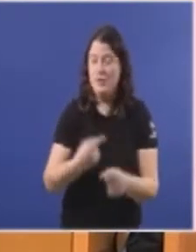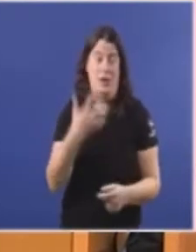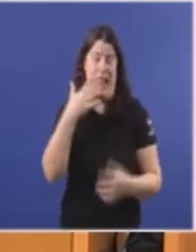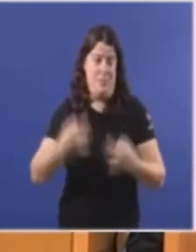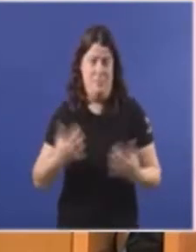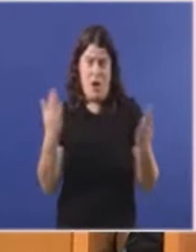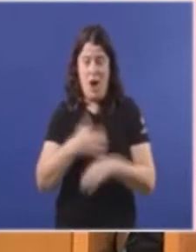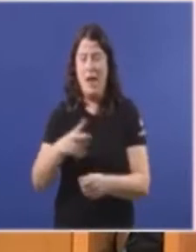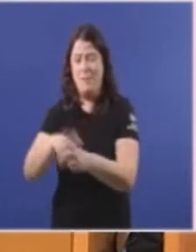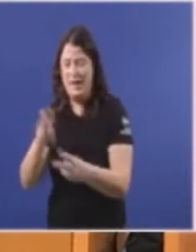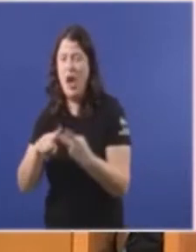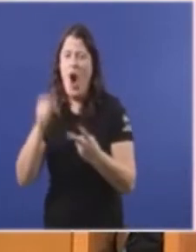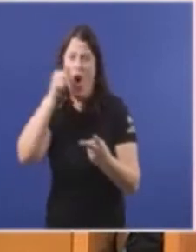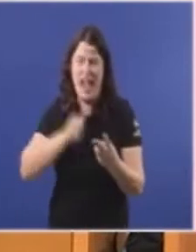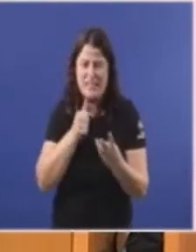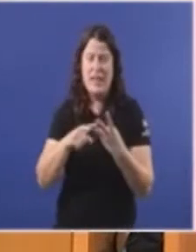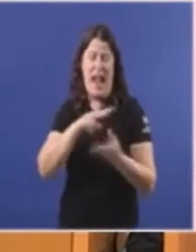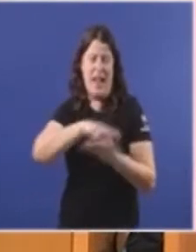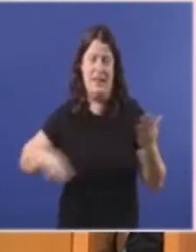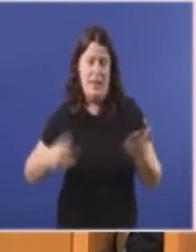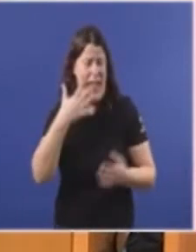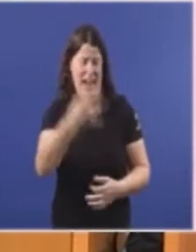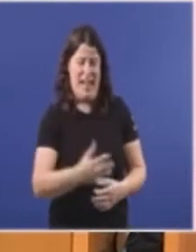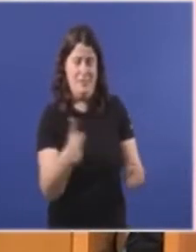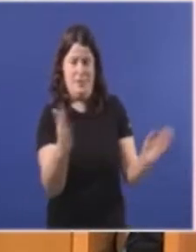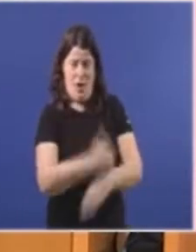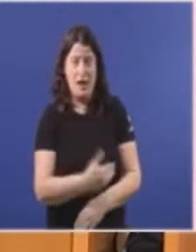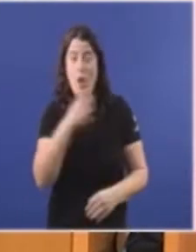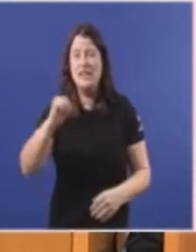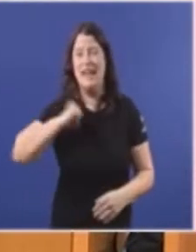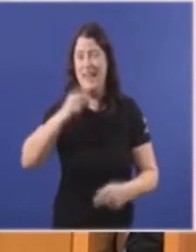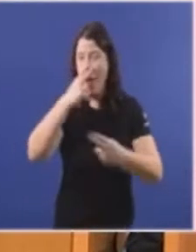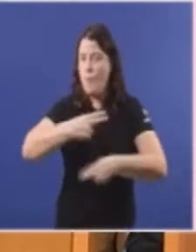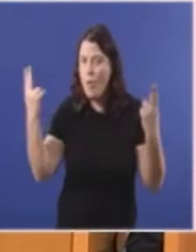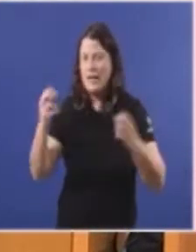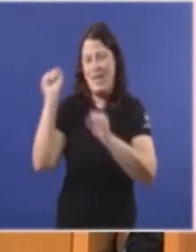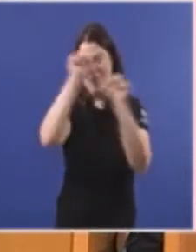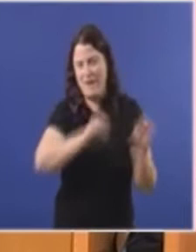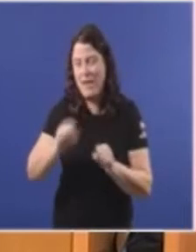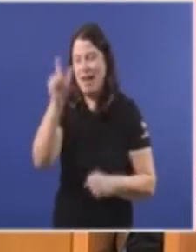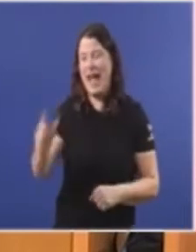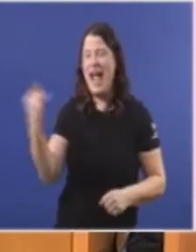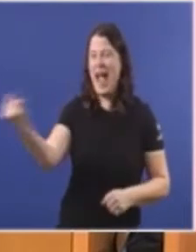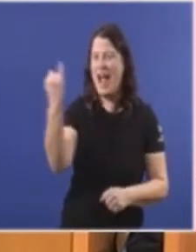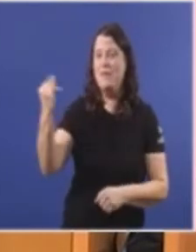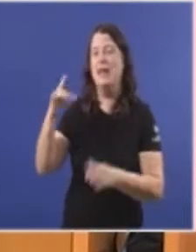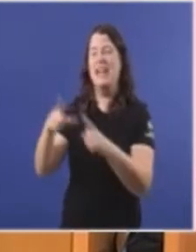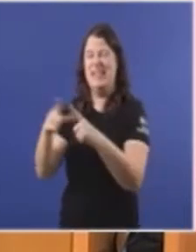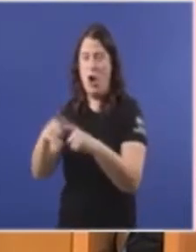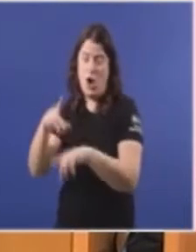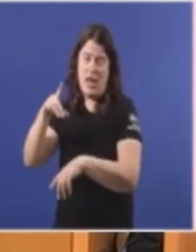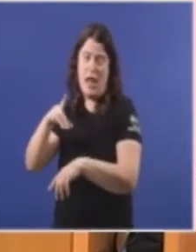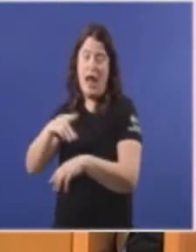Ni en Berín Ni en Ourense Ni en Galicia Pola sanidade pública Defenda ao xefe de xinecología de Berín Faga lle un